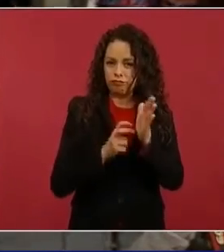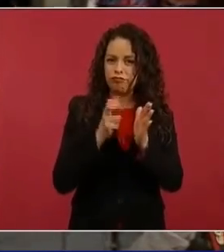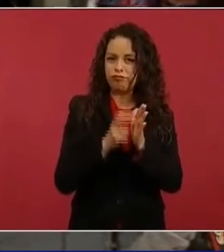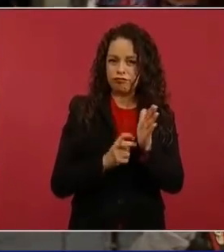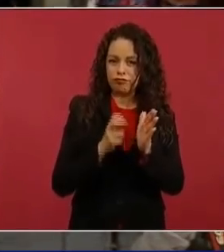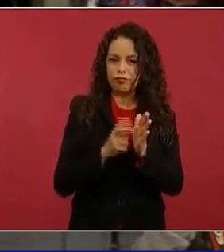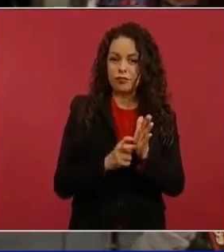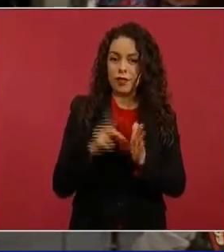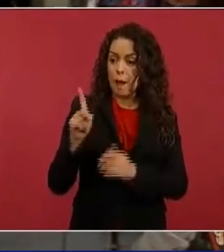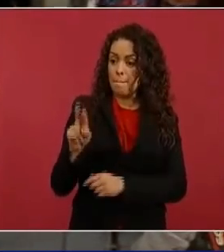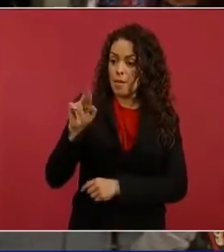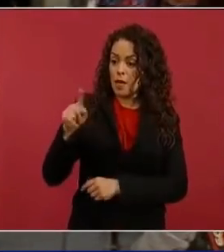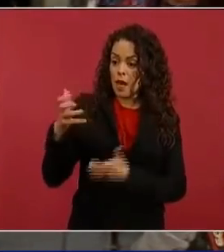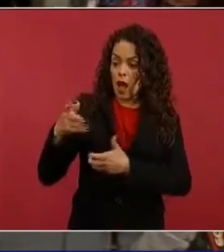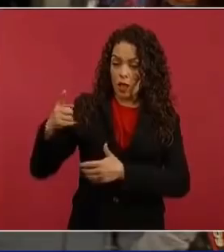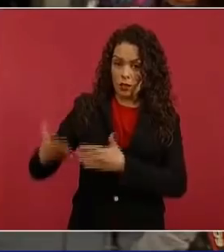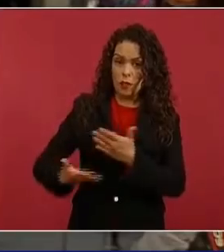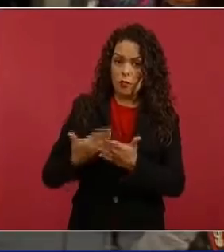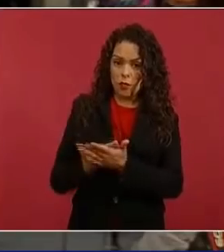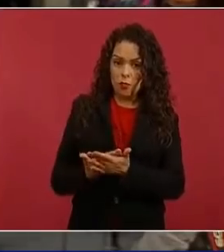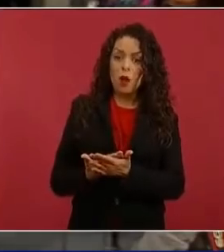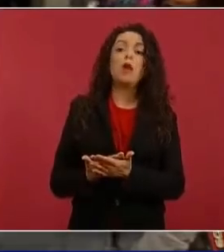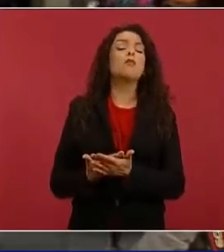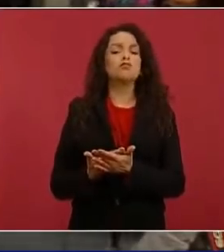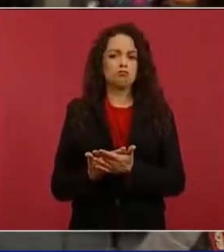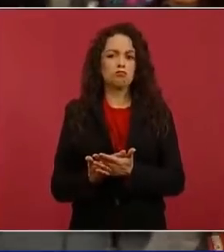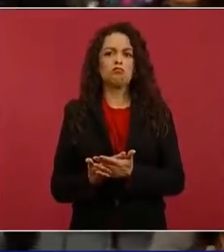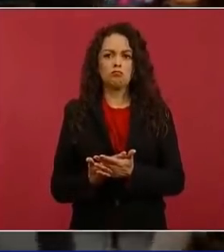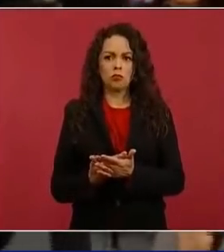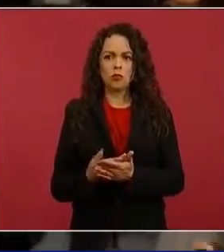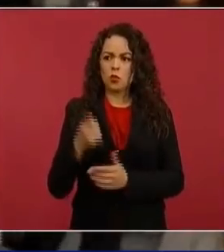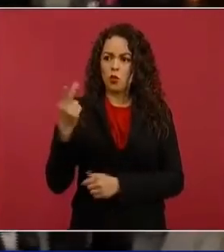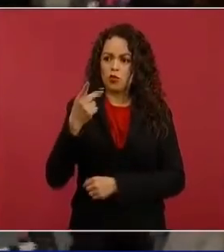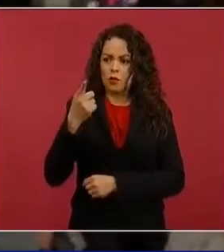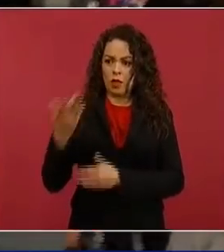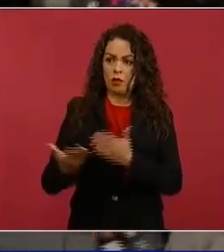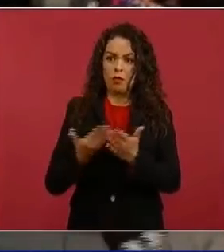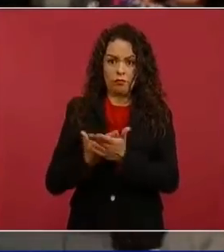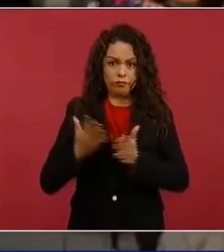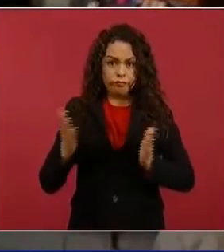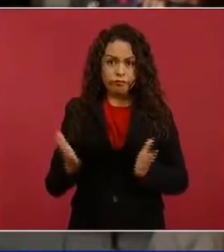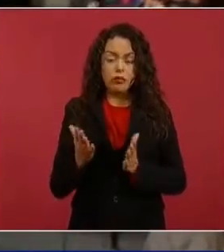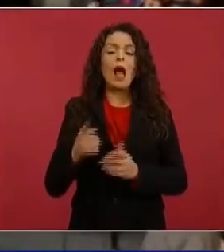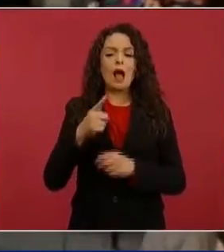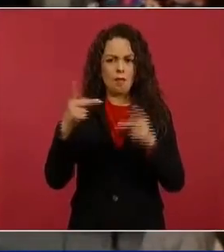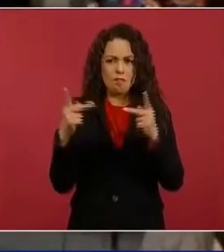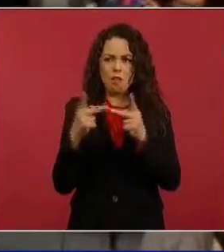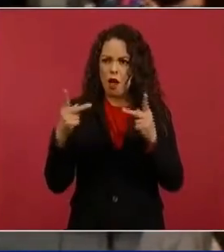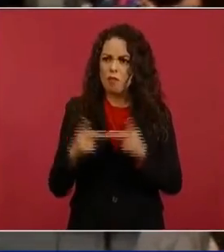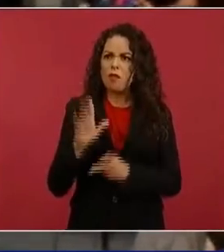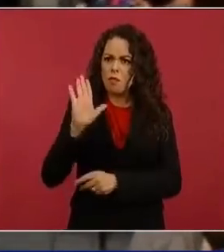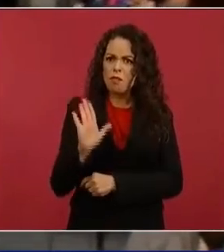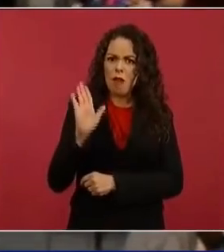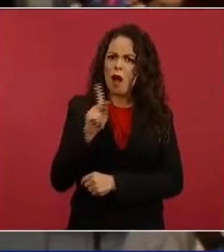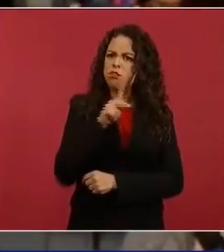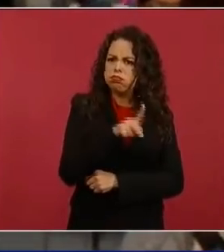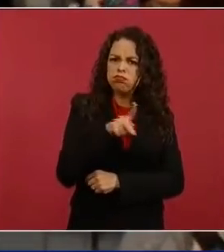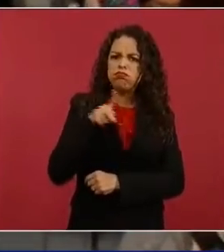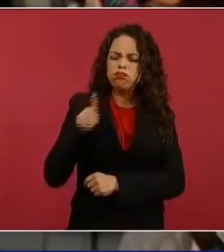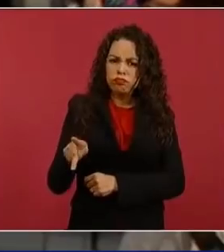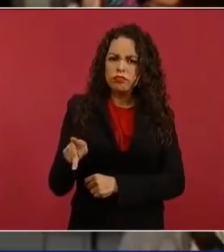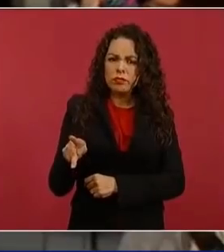presenta por parte del PRI hay varias coincidencias con la que usted está impulsando. En este caso se